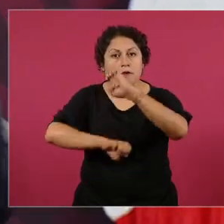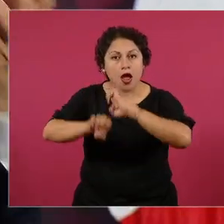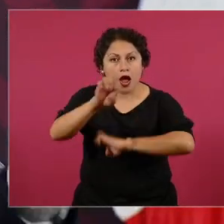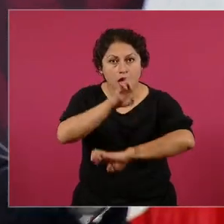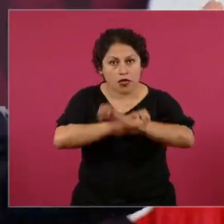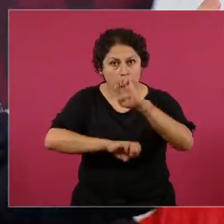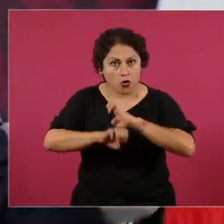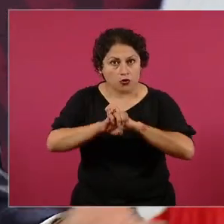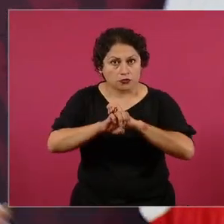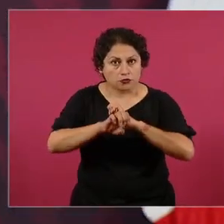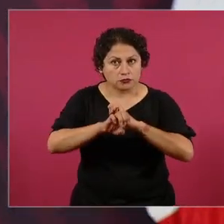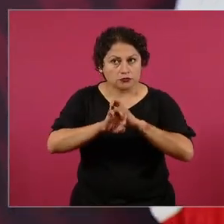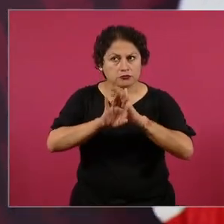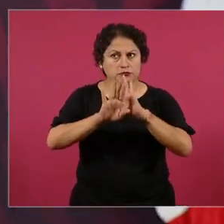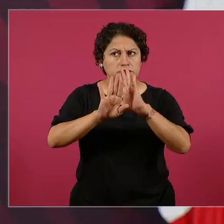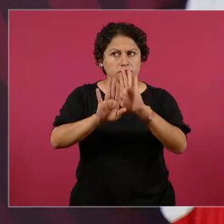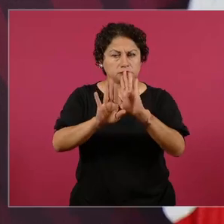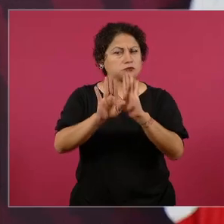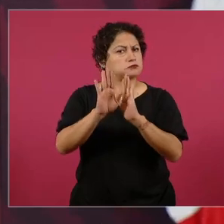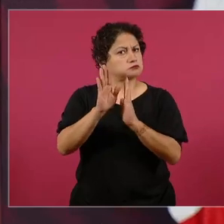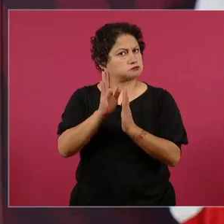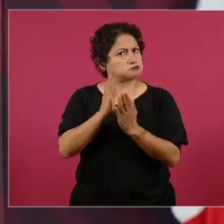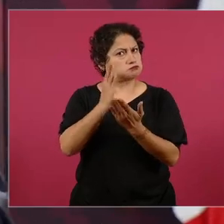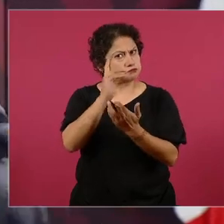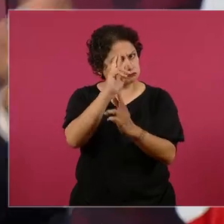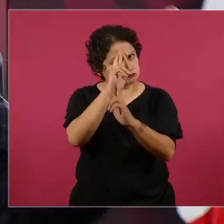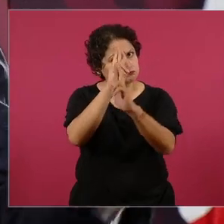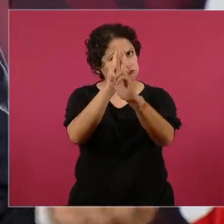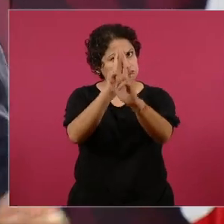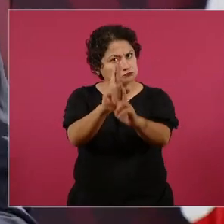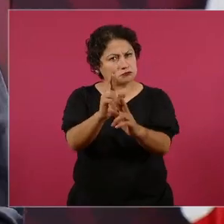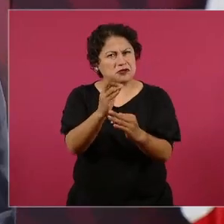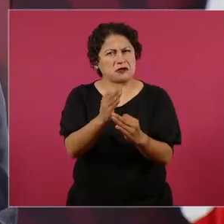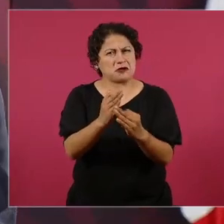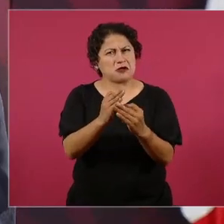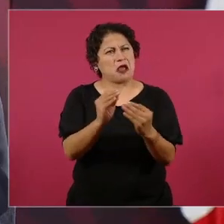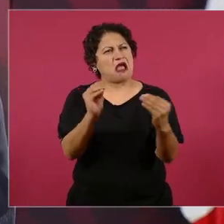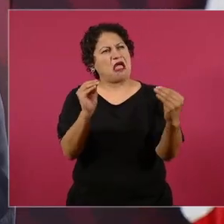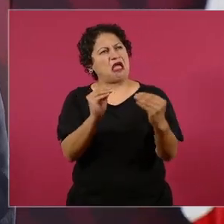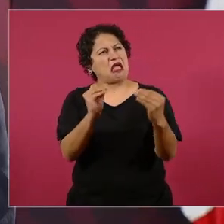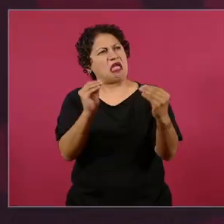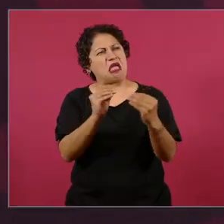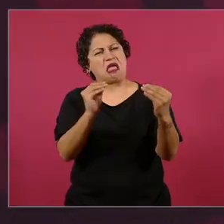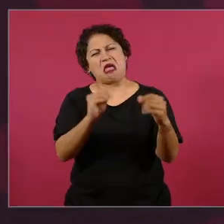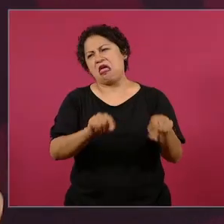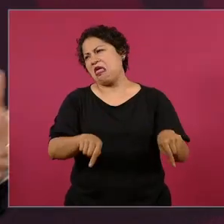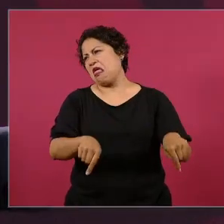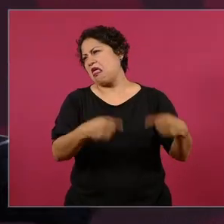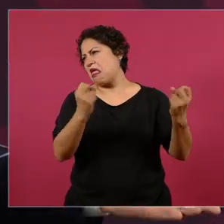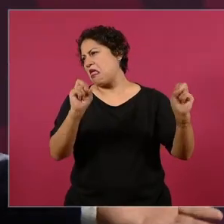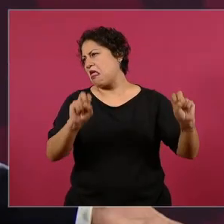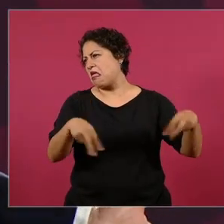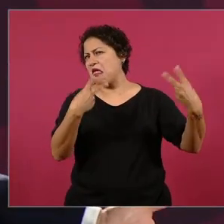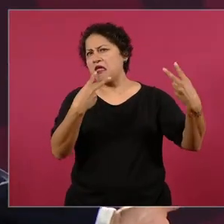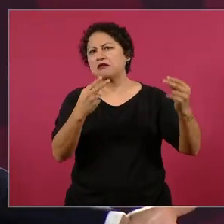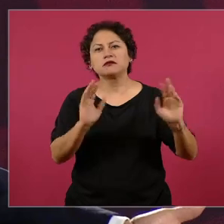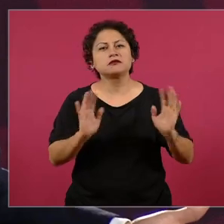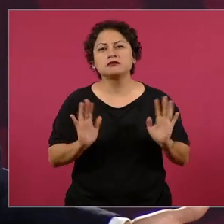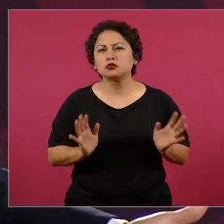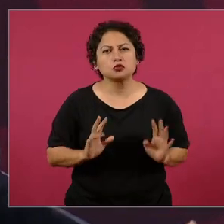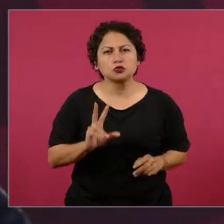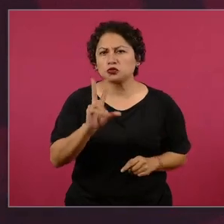de pleito de enemistades pero ¿cómo le vamos a permitir